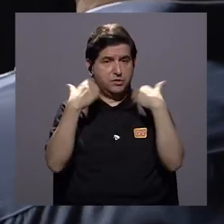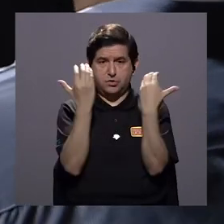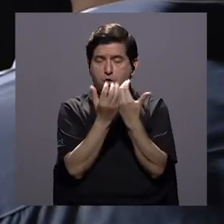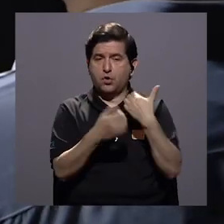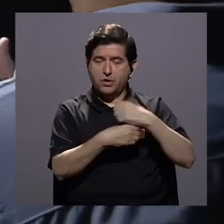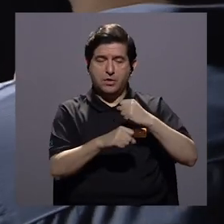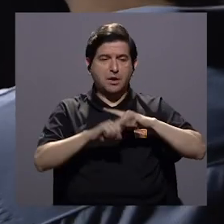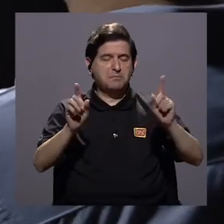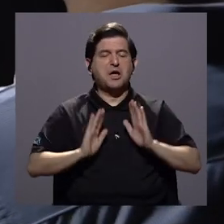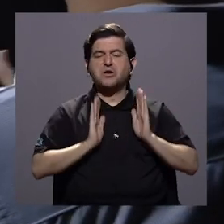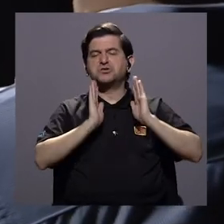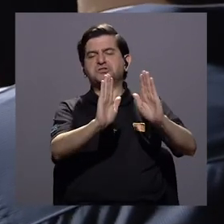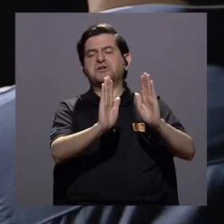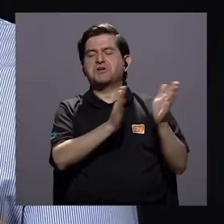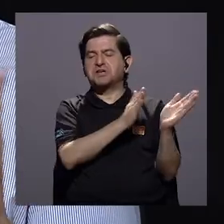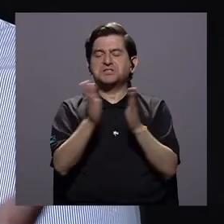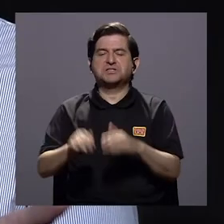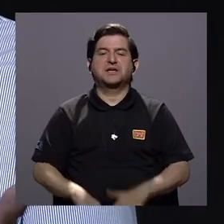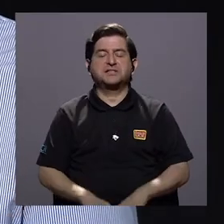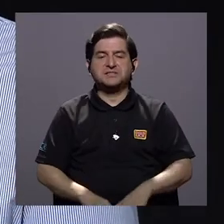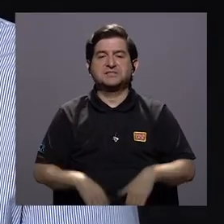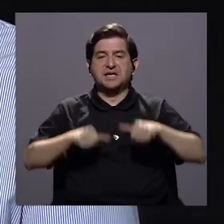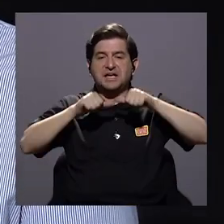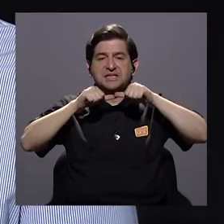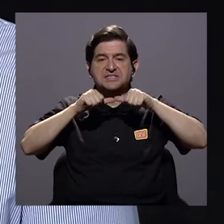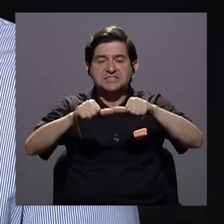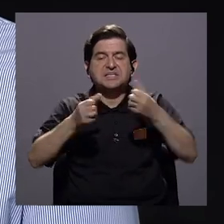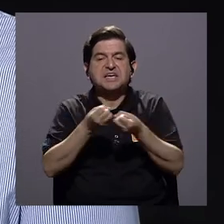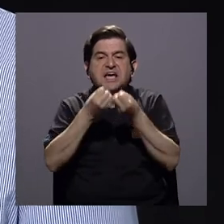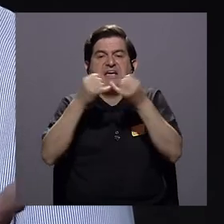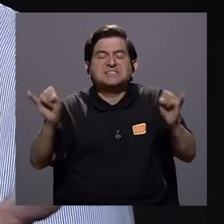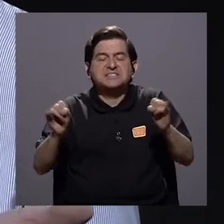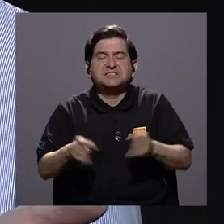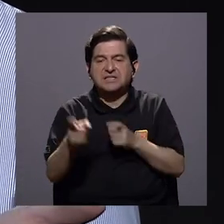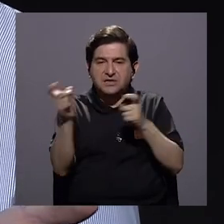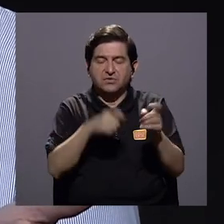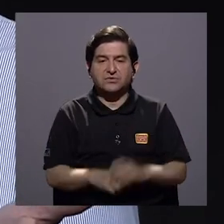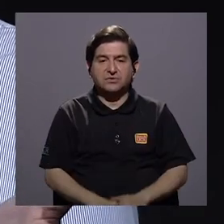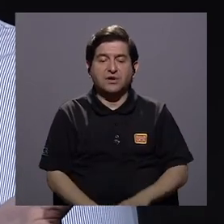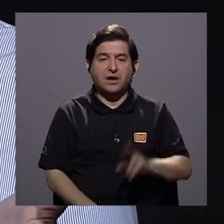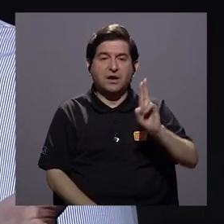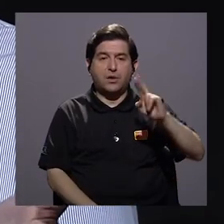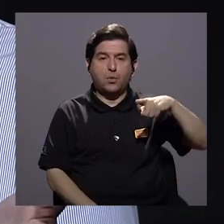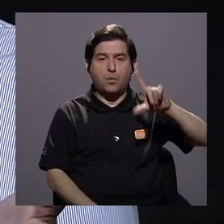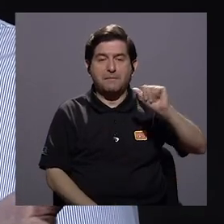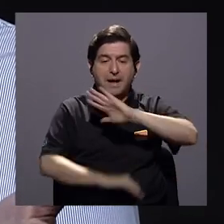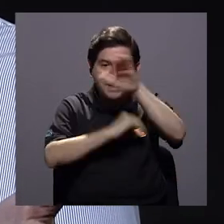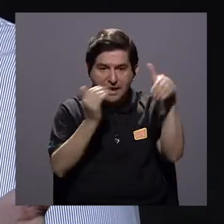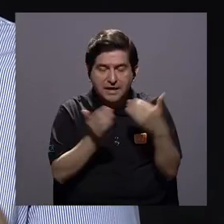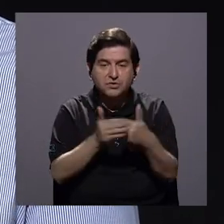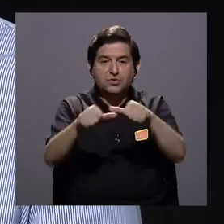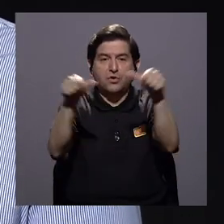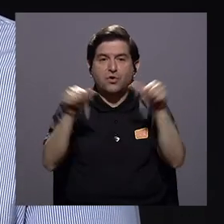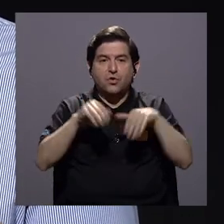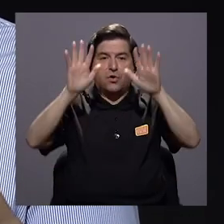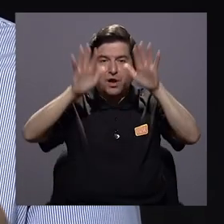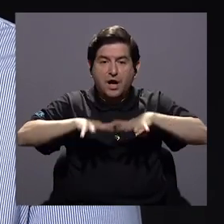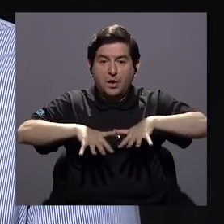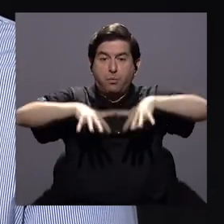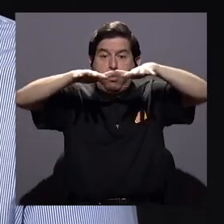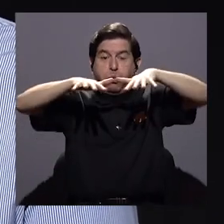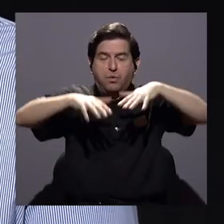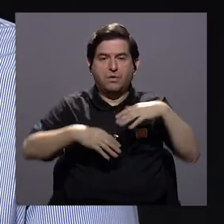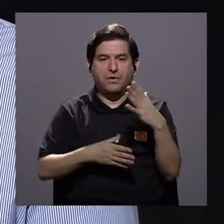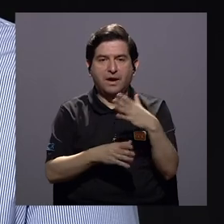Municipal pero se rechaza el plan regulador se mantiene sin regulación es que todo el centro de Upala está en una zona de inundación y que hay que hacer algo